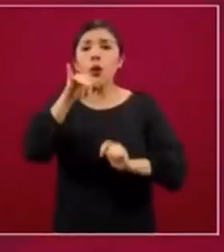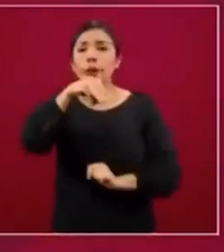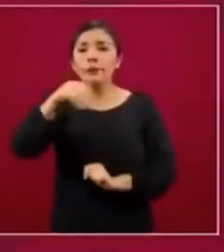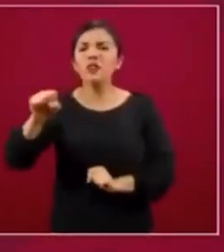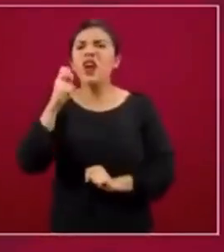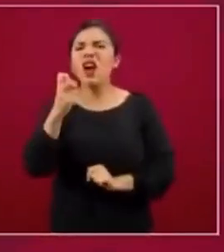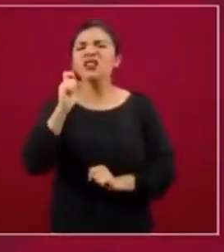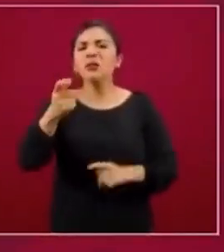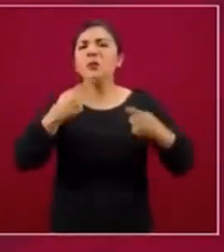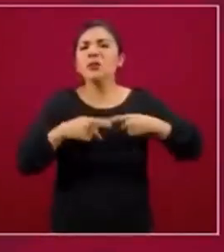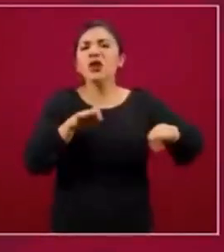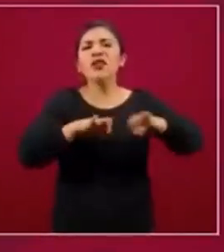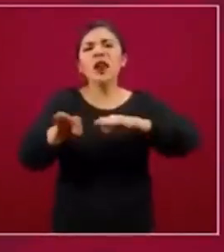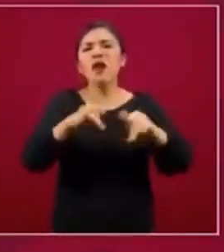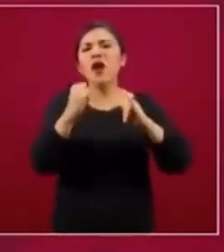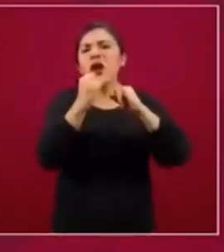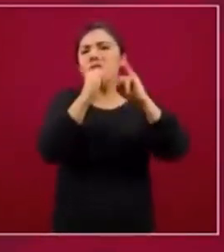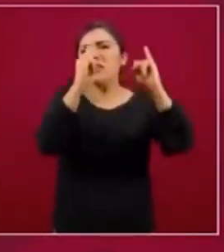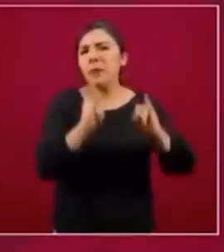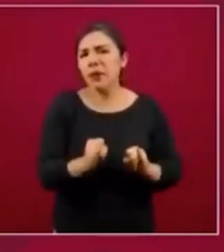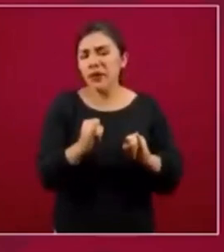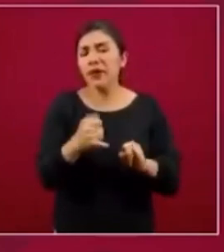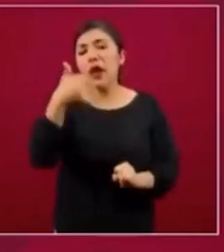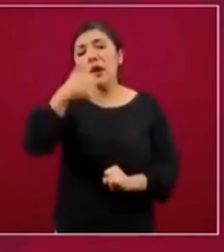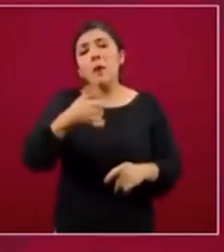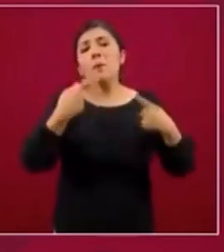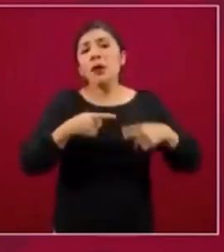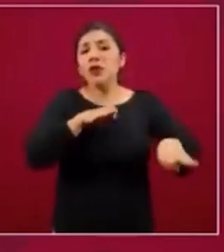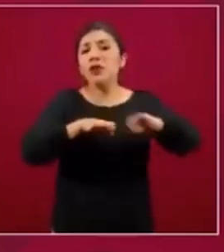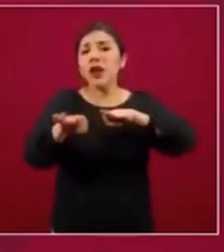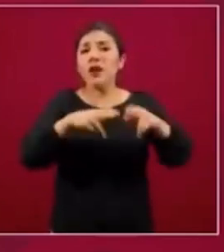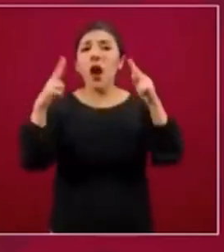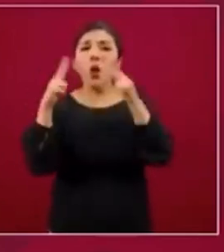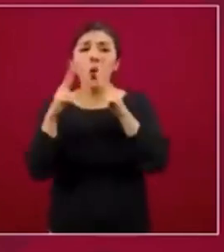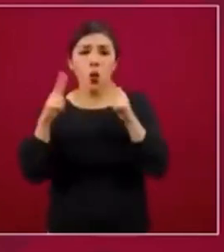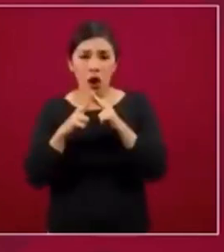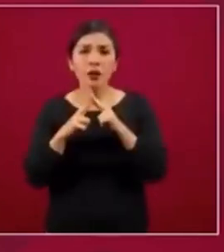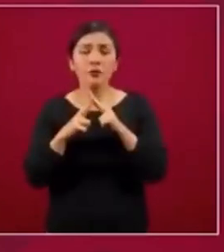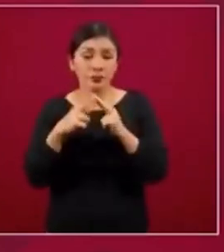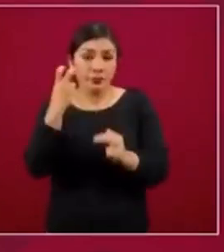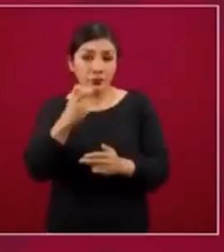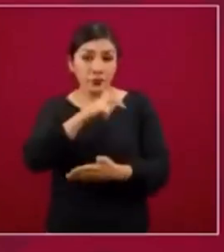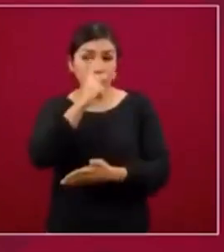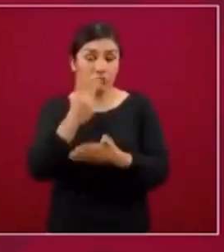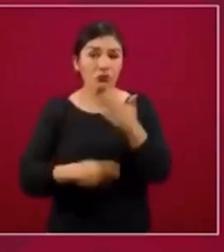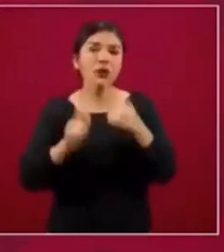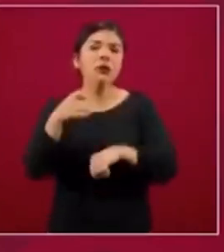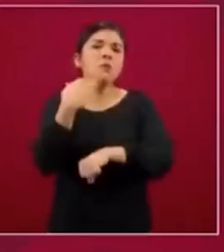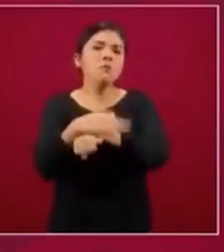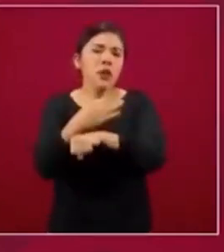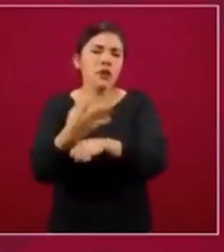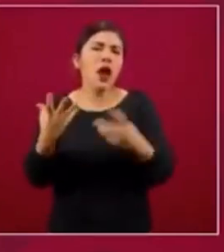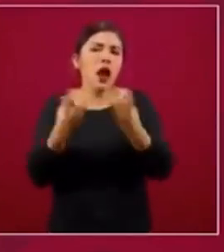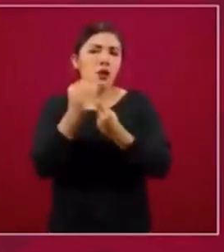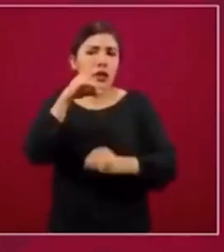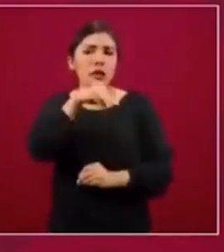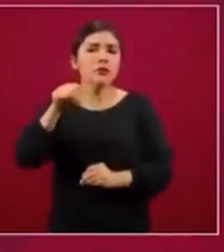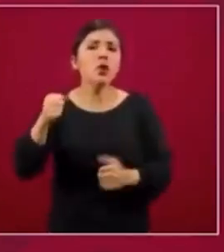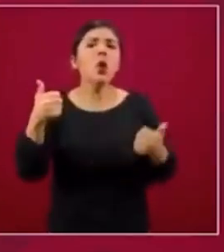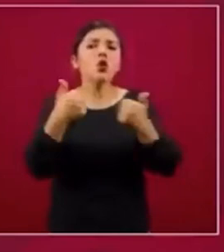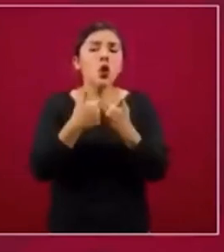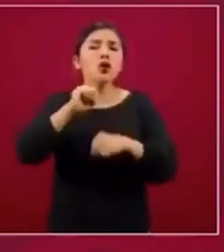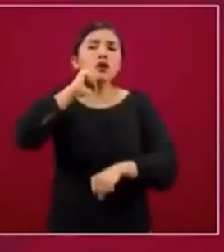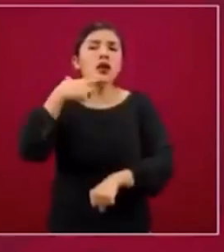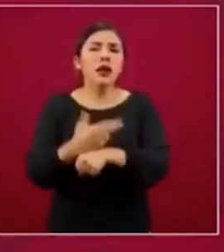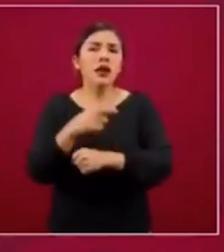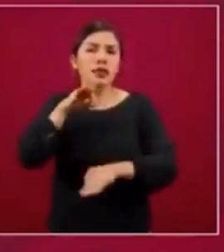trató de los trabajadores independientes y de las personas trabajadoras del hogar, que es un programa piloto que tiene el IMSS junto con la